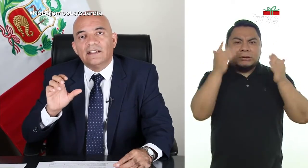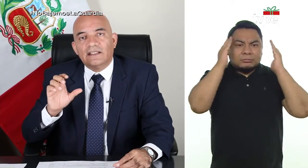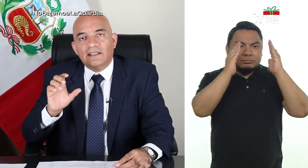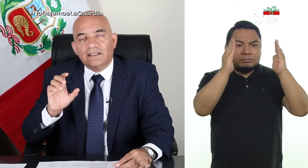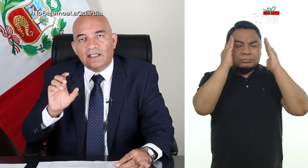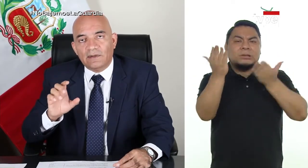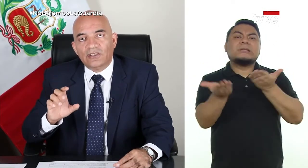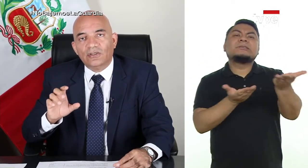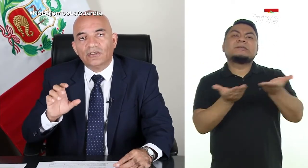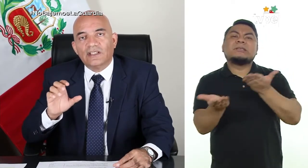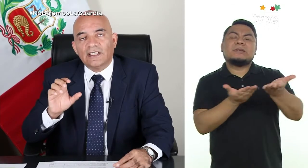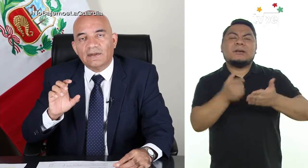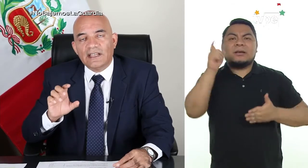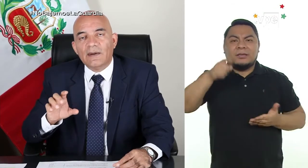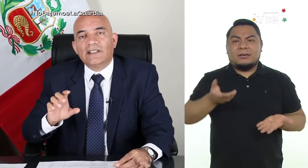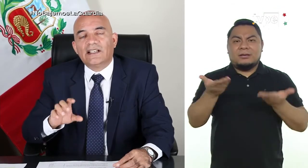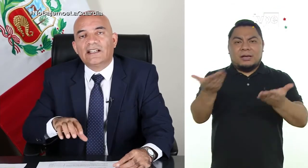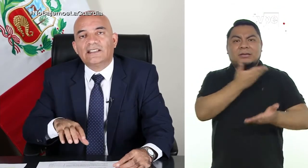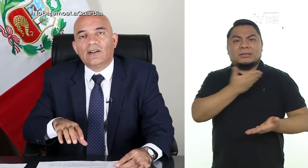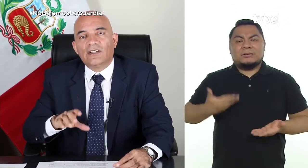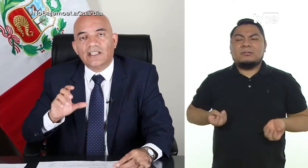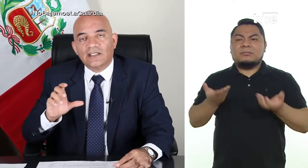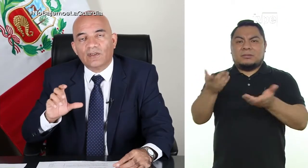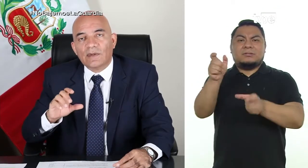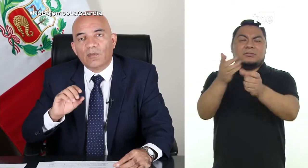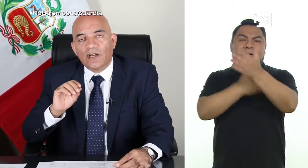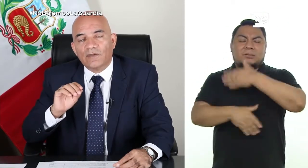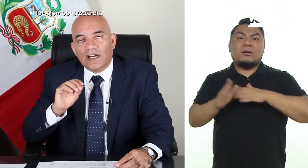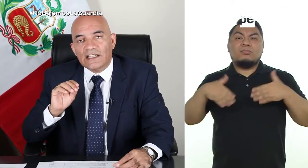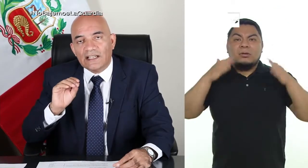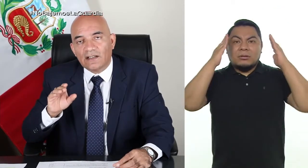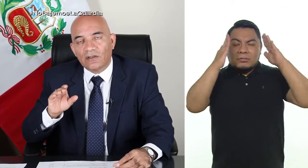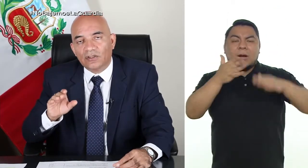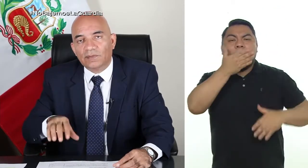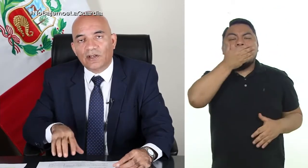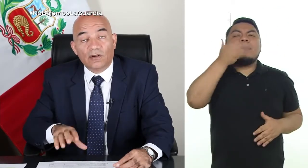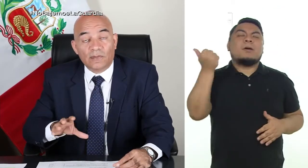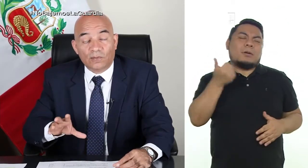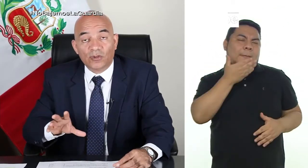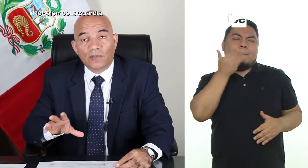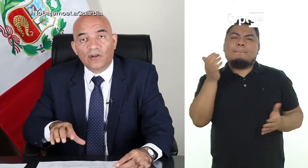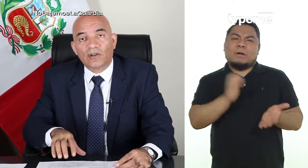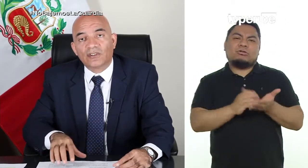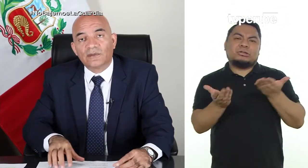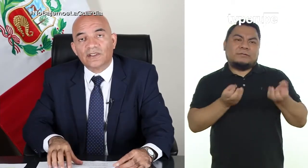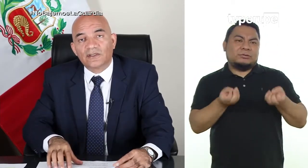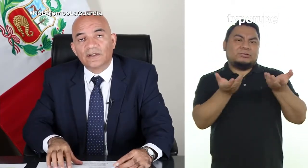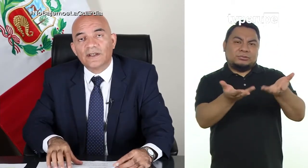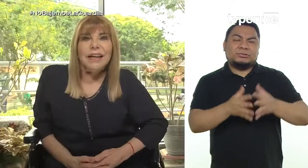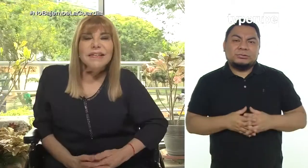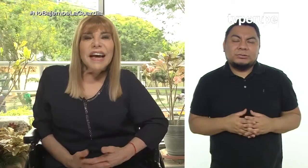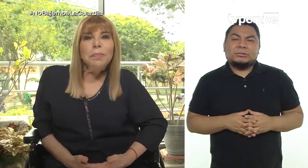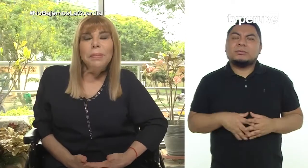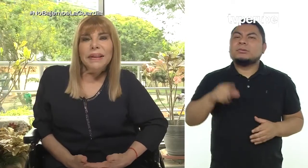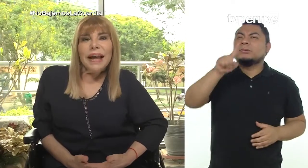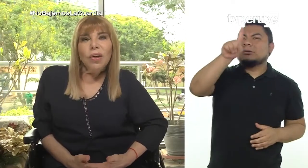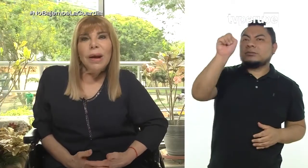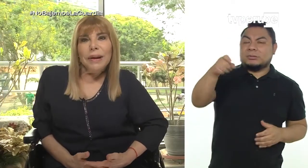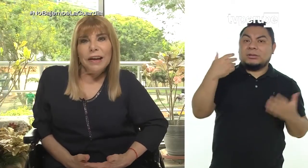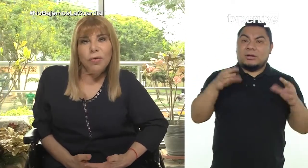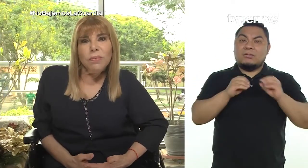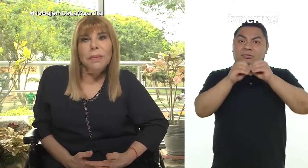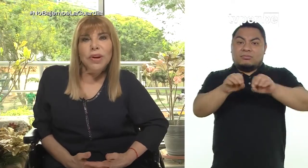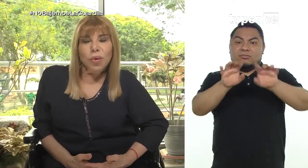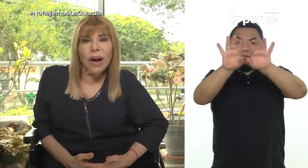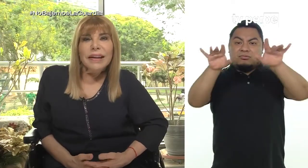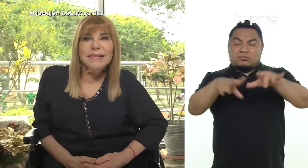servicios que debería prestar el Estado y de esa forma poder focalizar mucho mejor los servicios. Se ha implementado